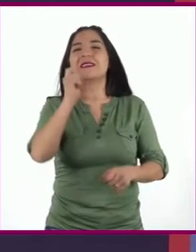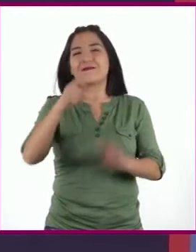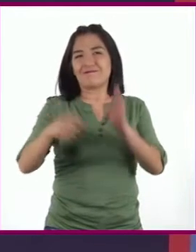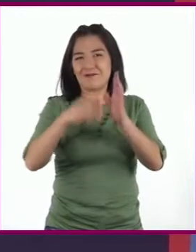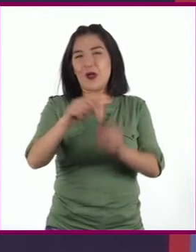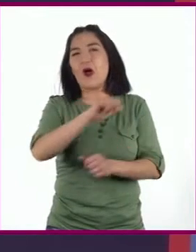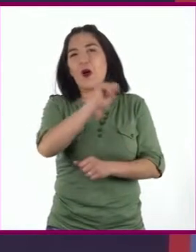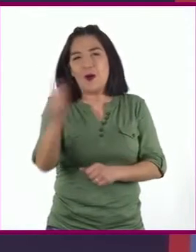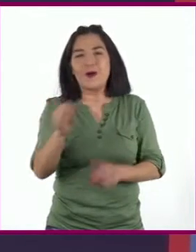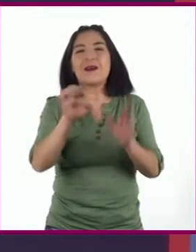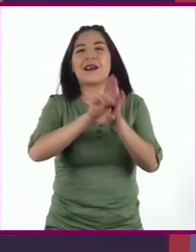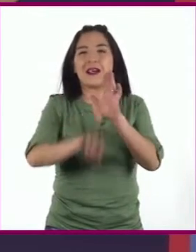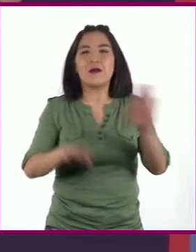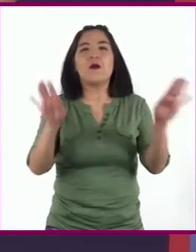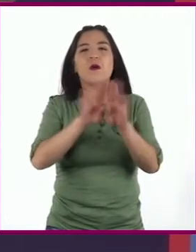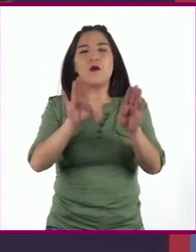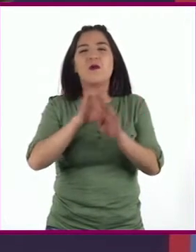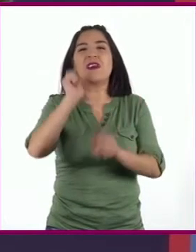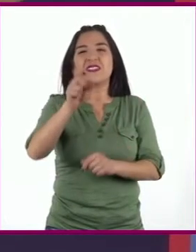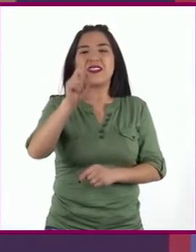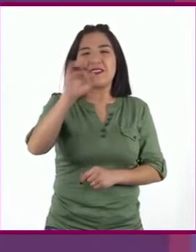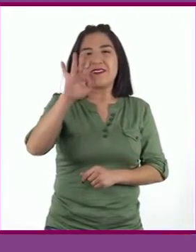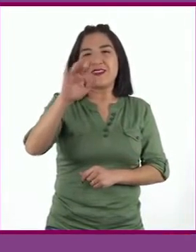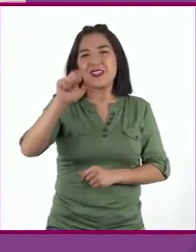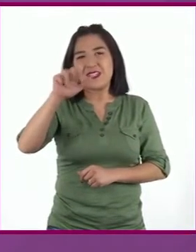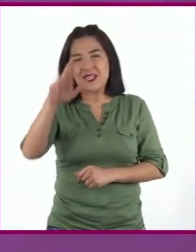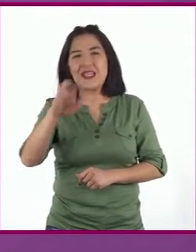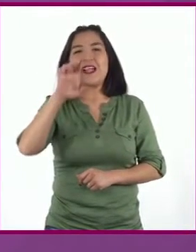ejemplo de definición y descripción.